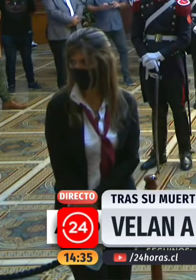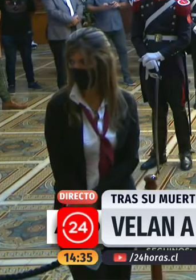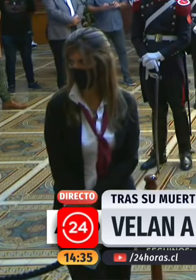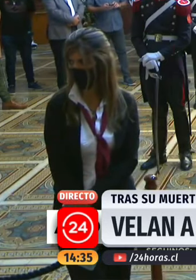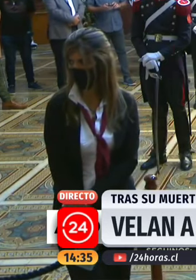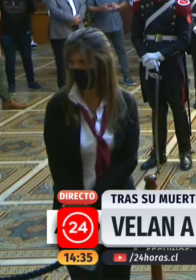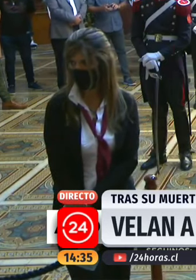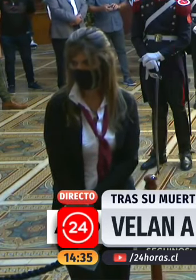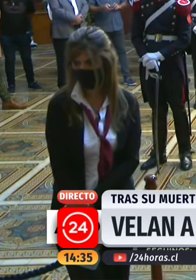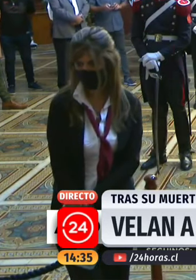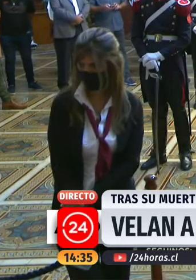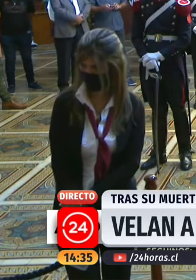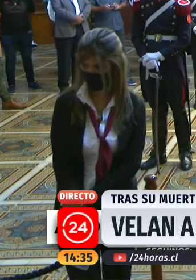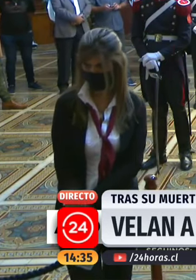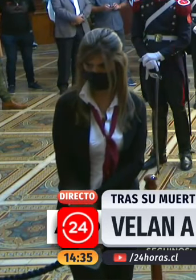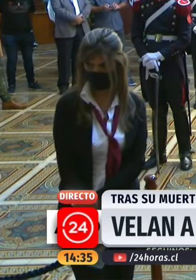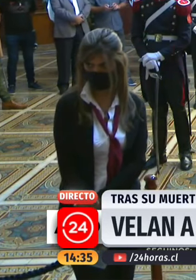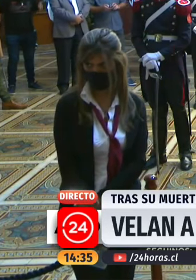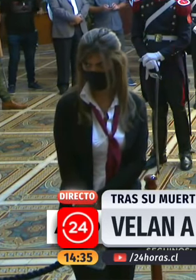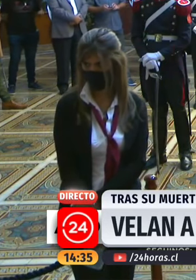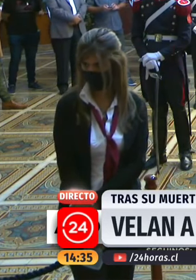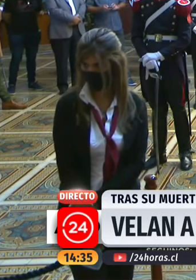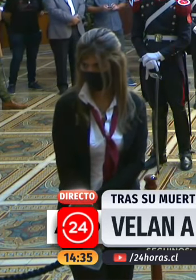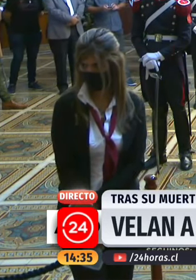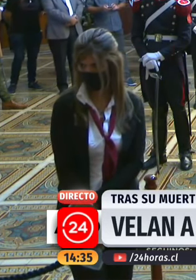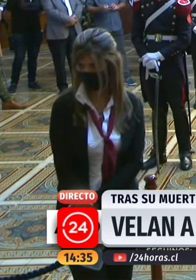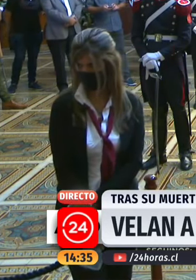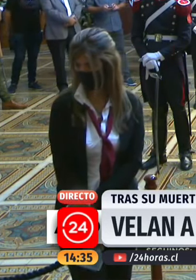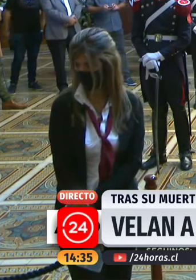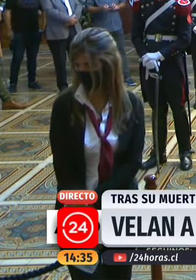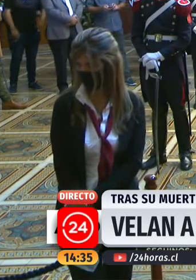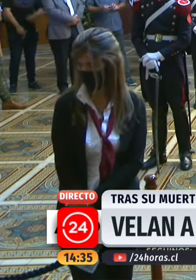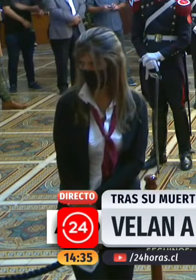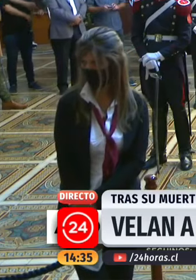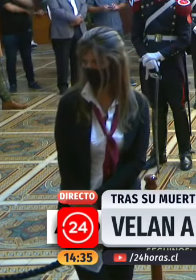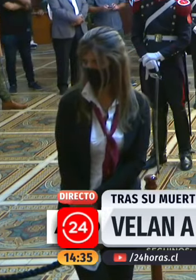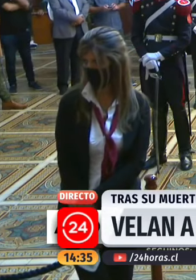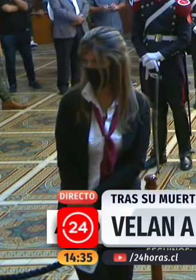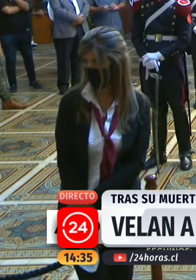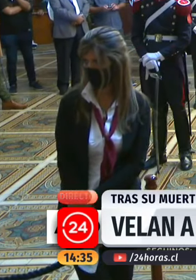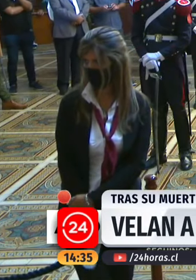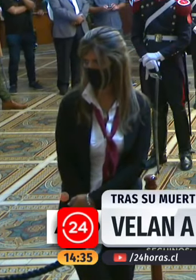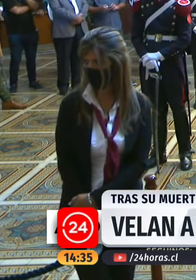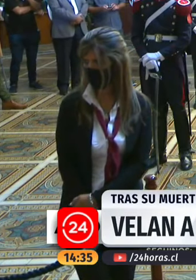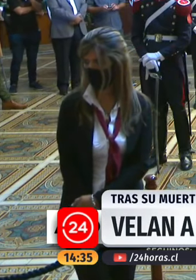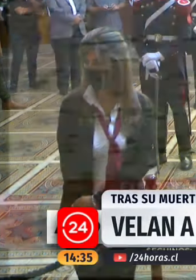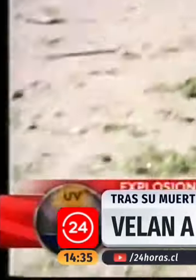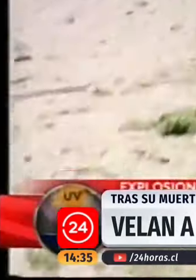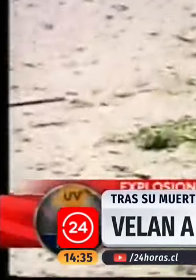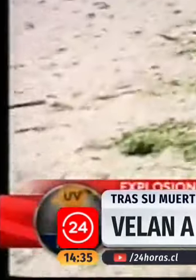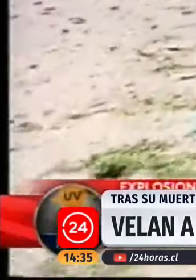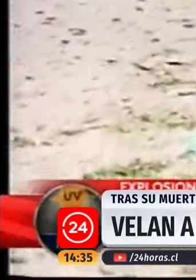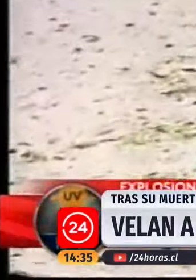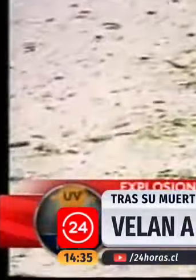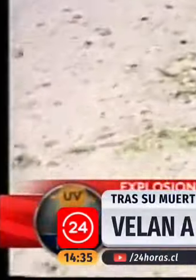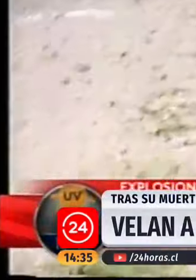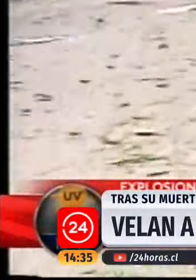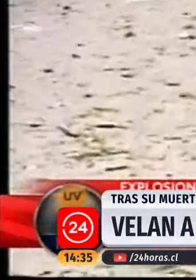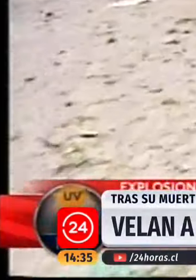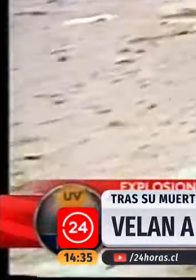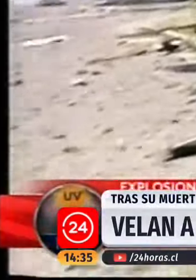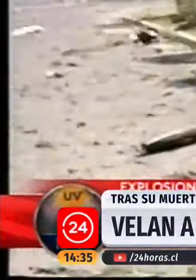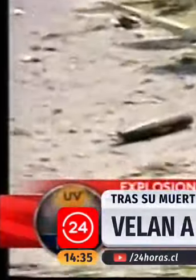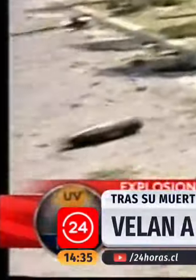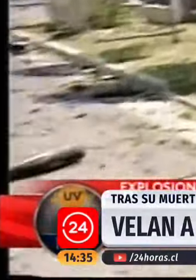dado pronunciamientos en contra particularmente de organizaciones sociales de hecho una de las zonas en Argentina el río